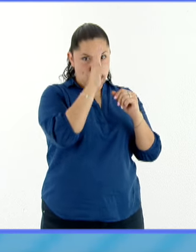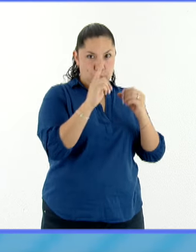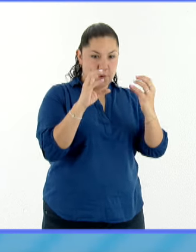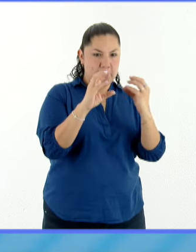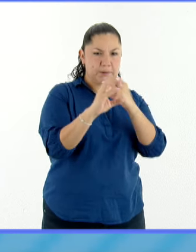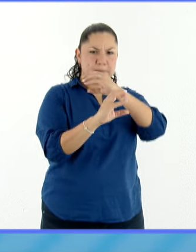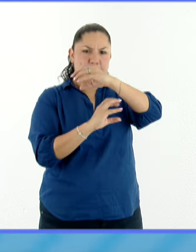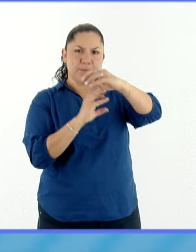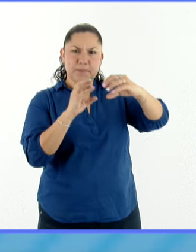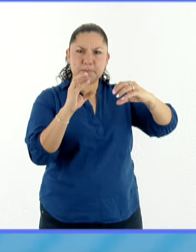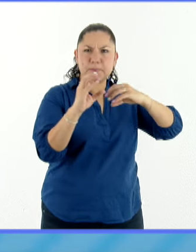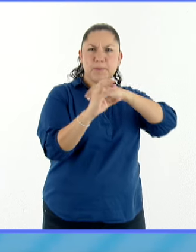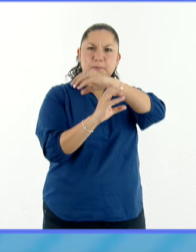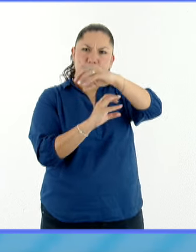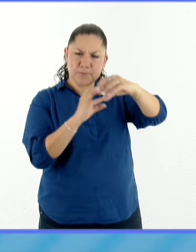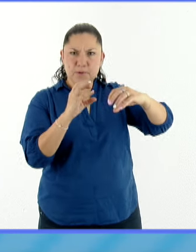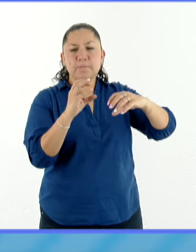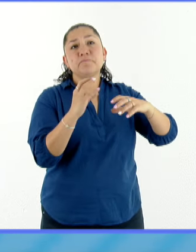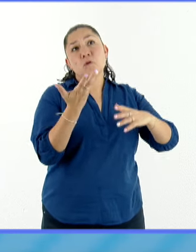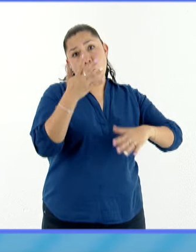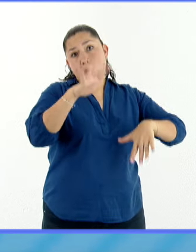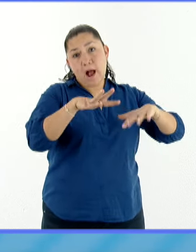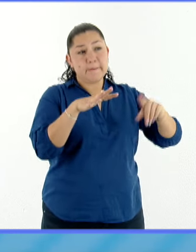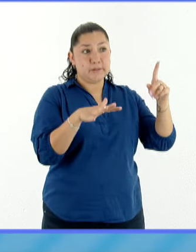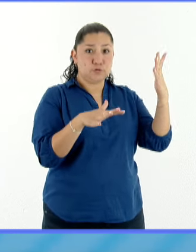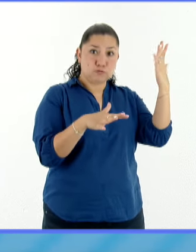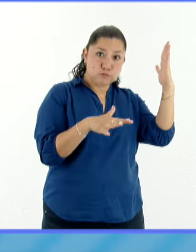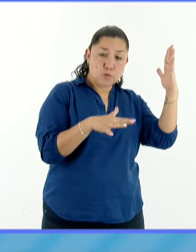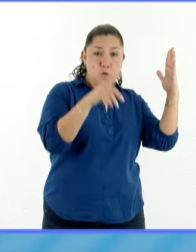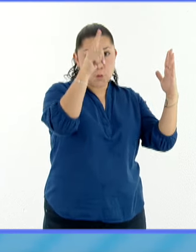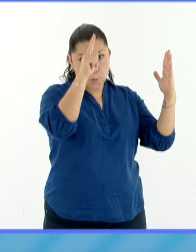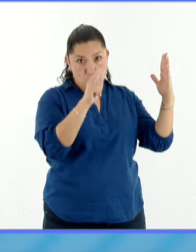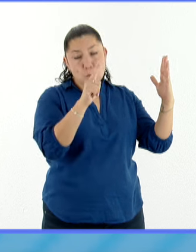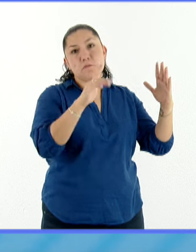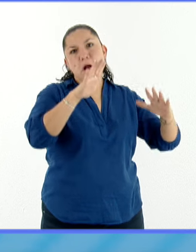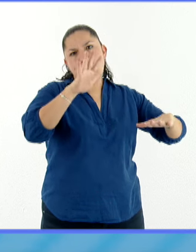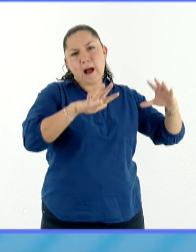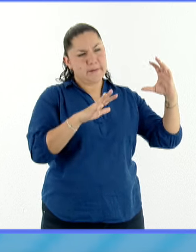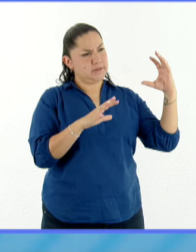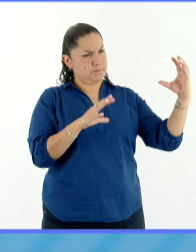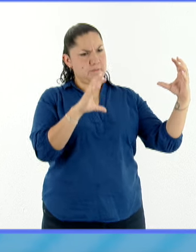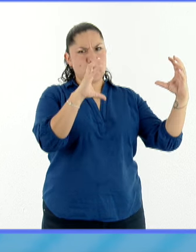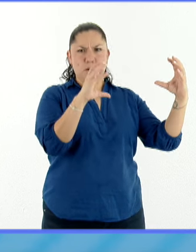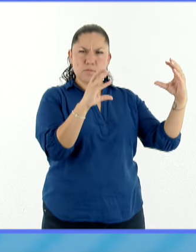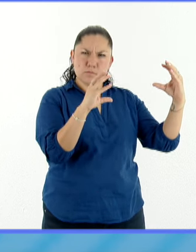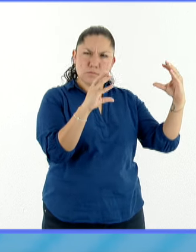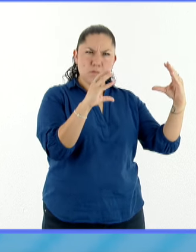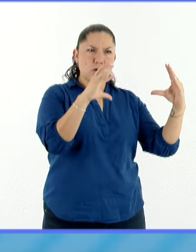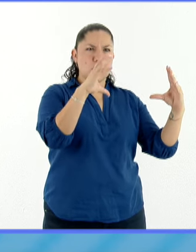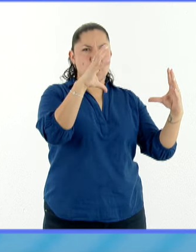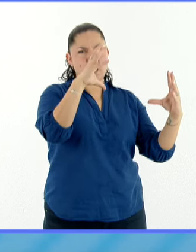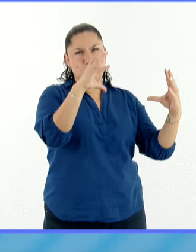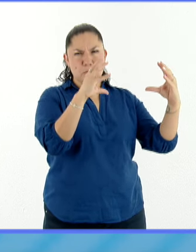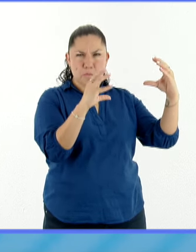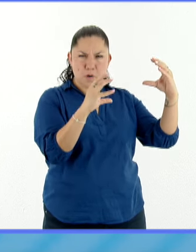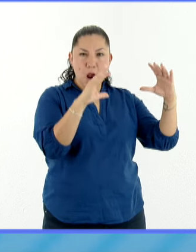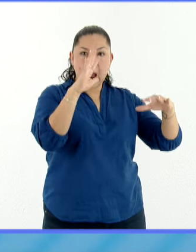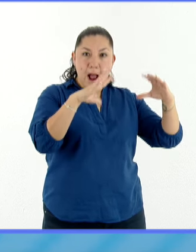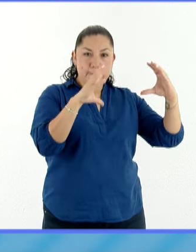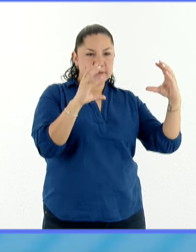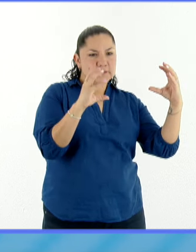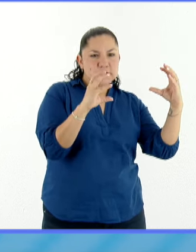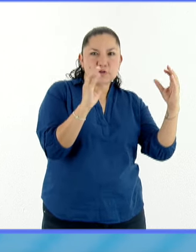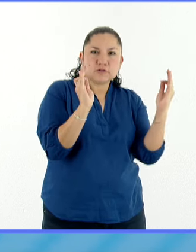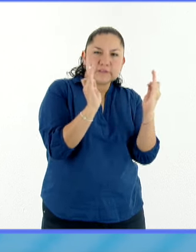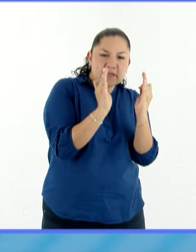van a tener ciertos tamaños que pueden ser muy parecidos, o la Luna un poco más grande o el Sol un poco más grande. Y ahí tendríamos